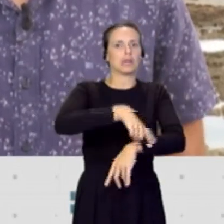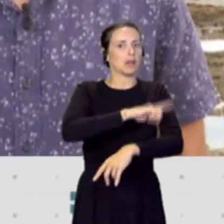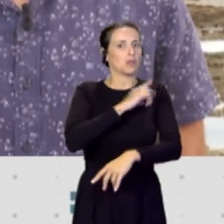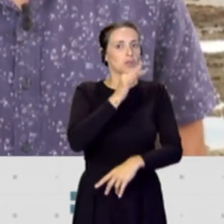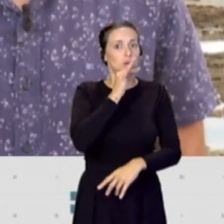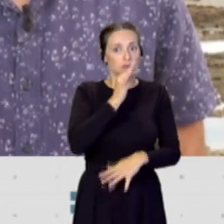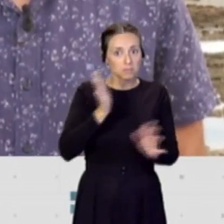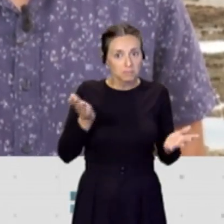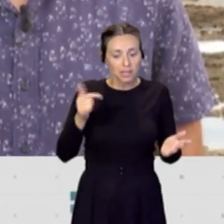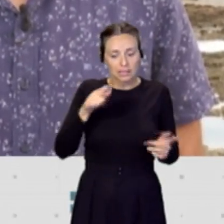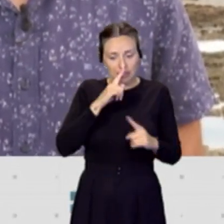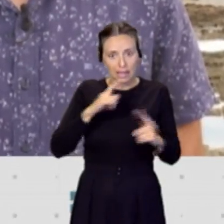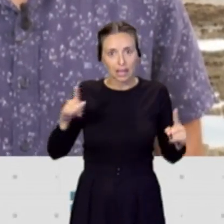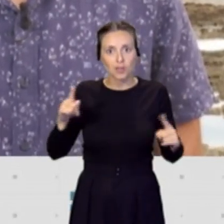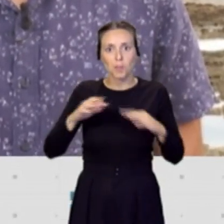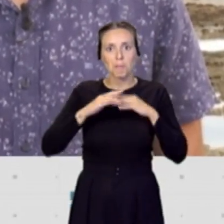mareas grandes de este año.